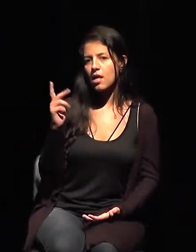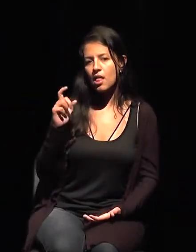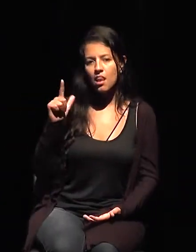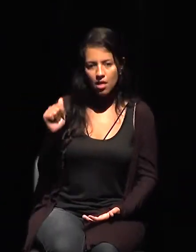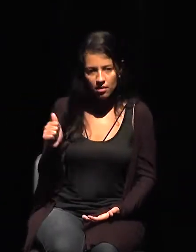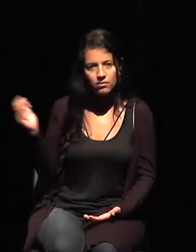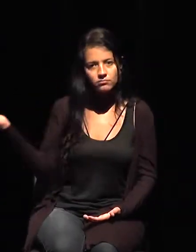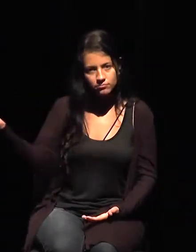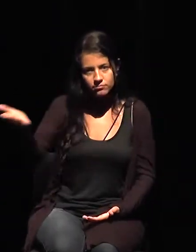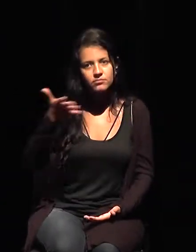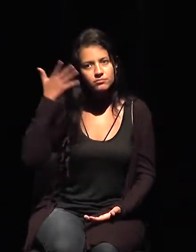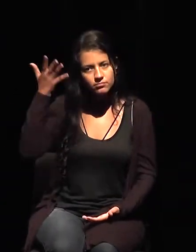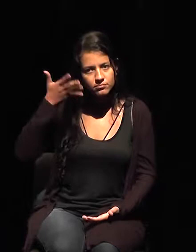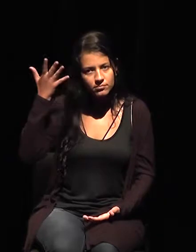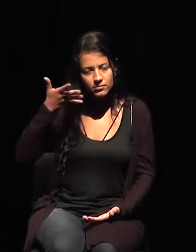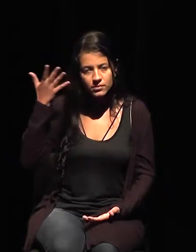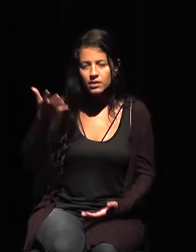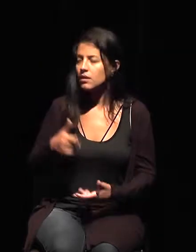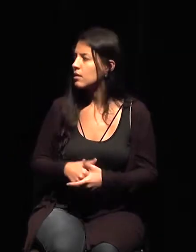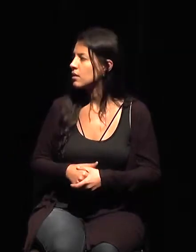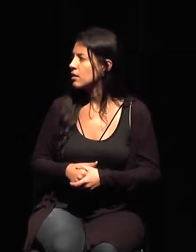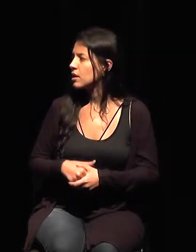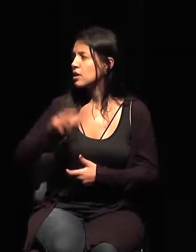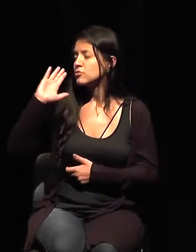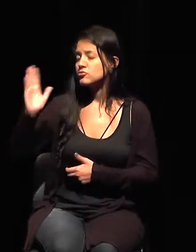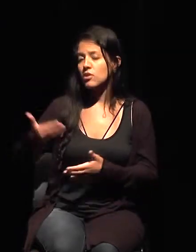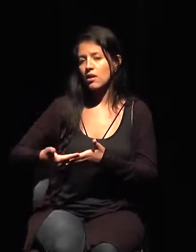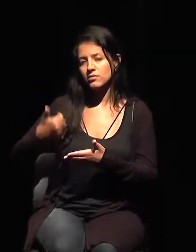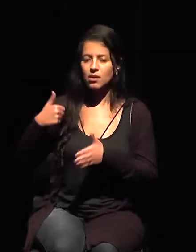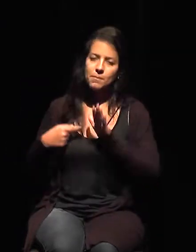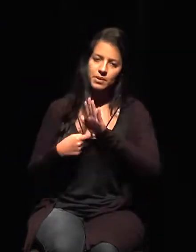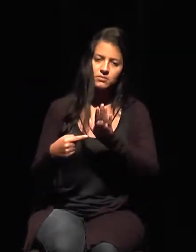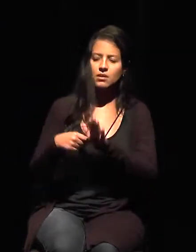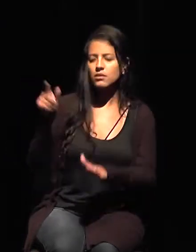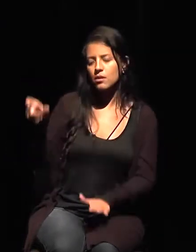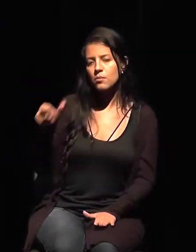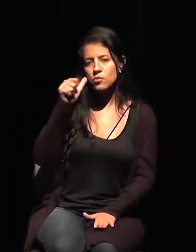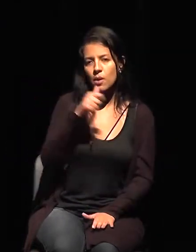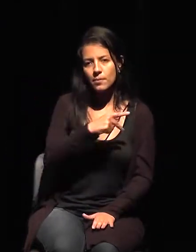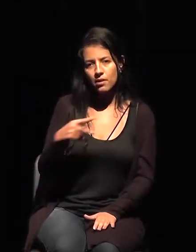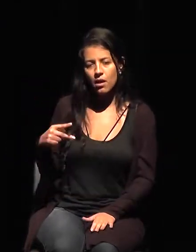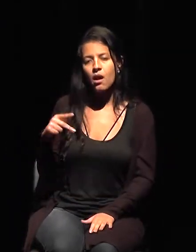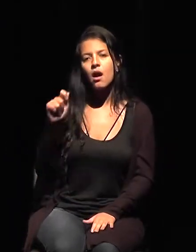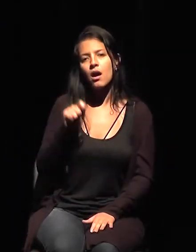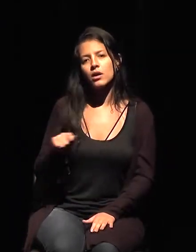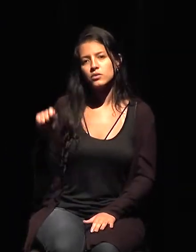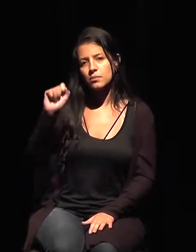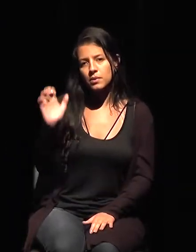de Ana Elena, es presidente de la Asociación Brasileña, de Productores Independientes, de Artes Visuales,